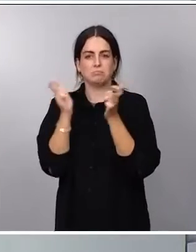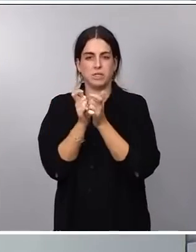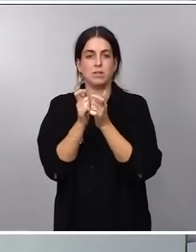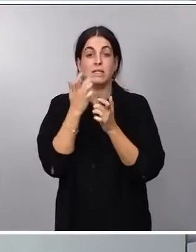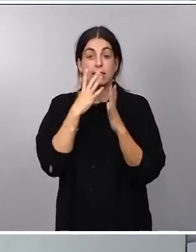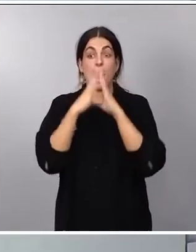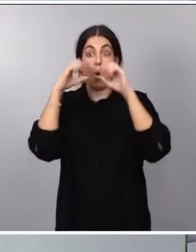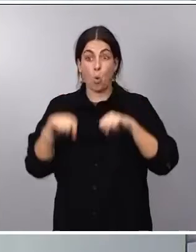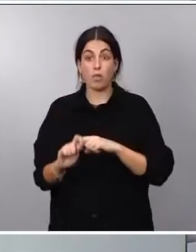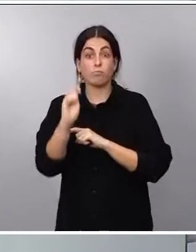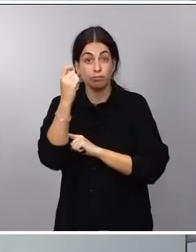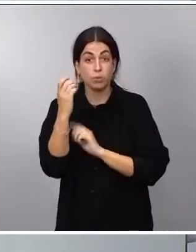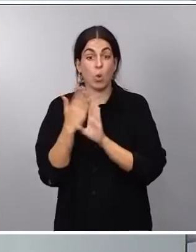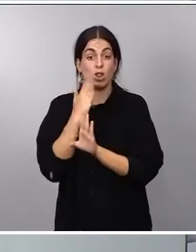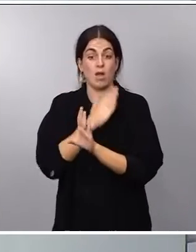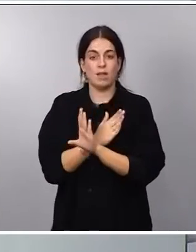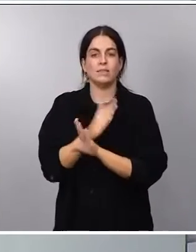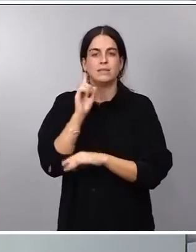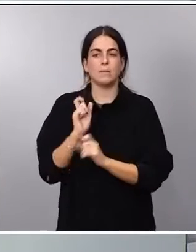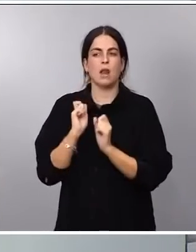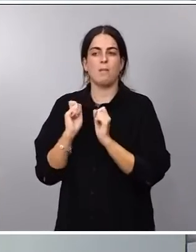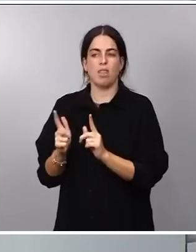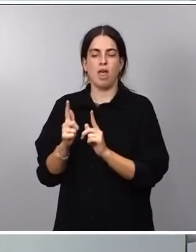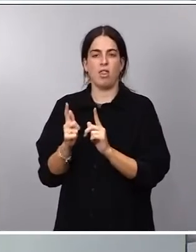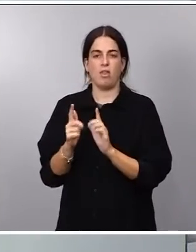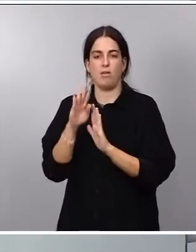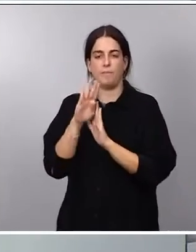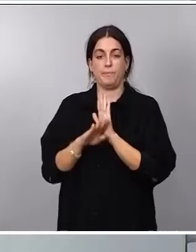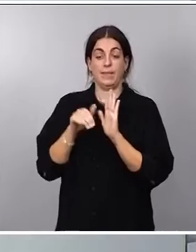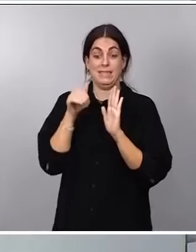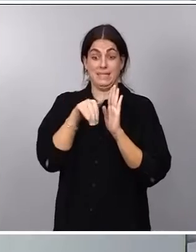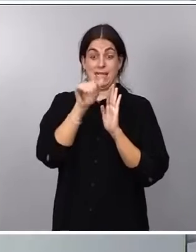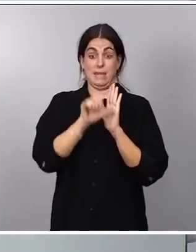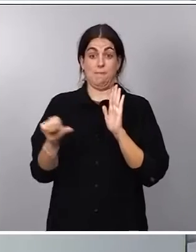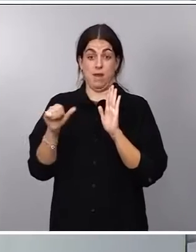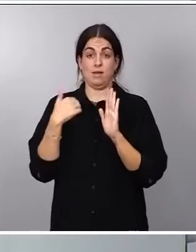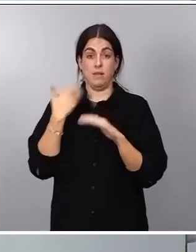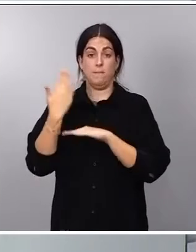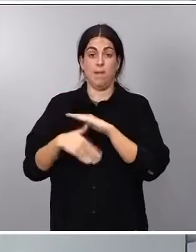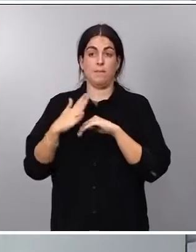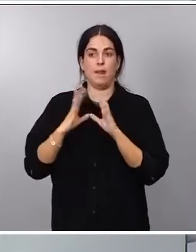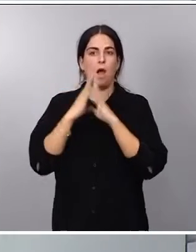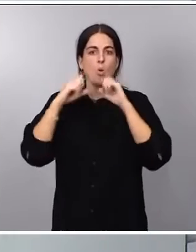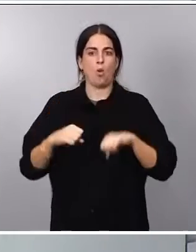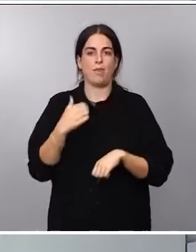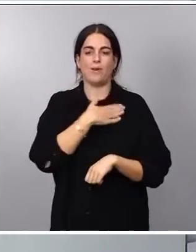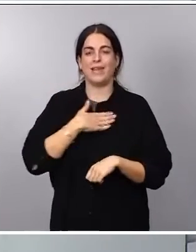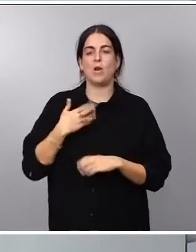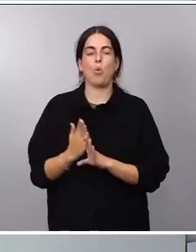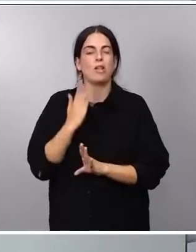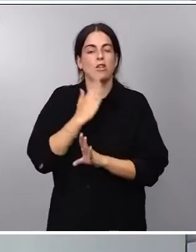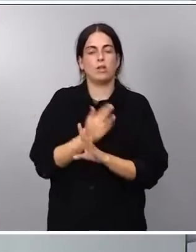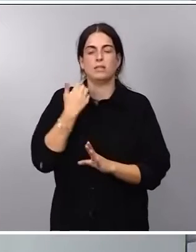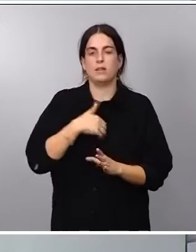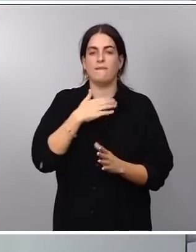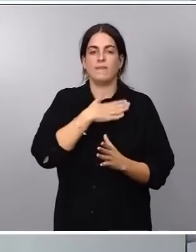hecho, les hemos dado esta semana para poder cerrar un acuerdo porque queremos cuanto antes poder adoptar estas